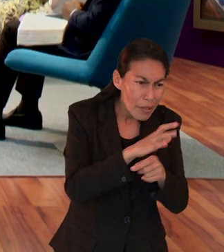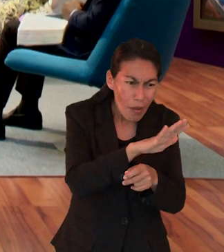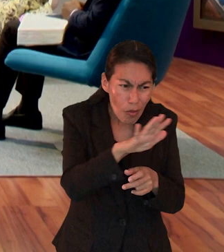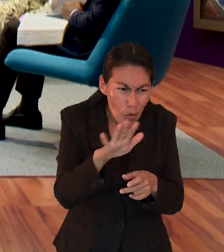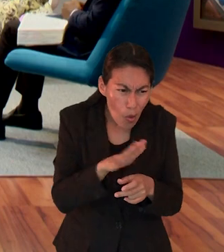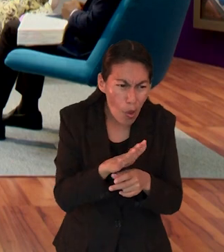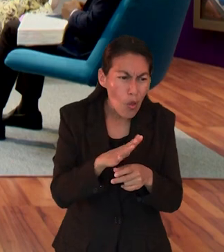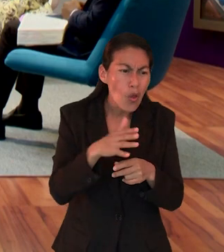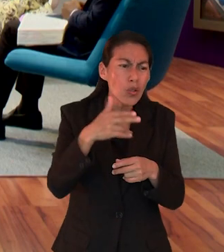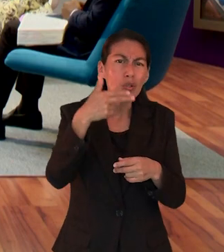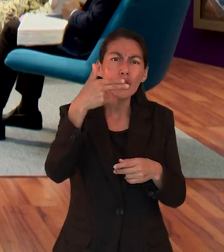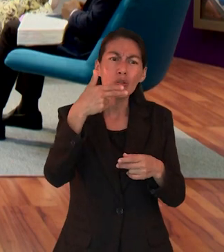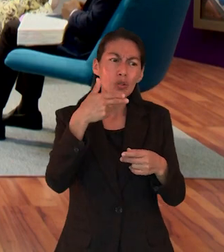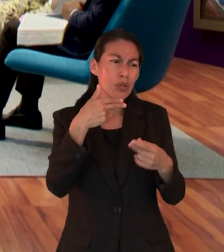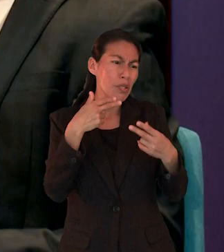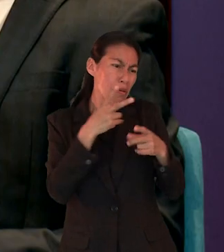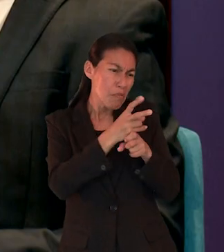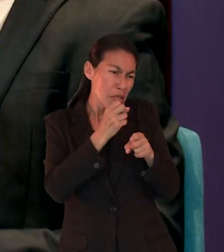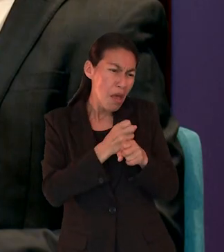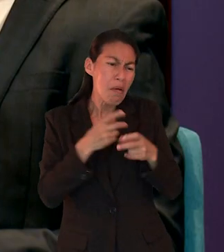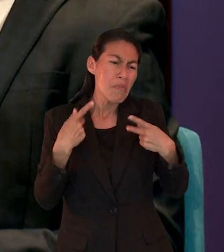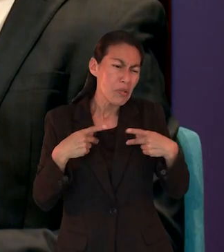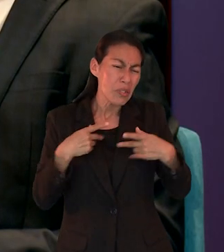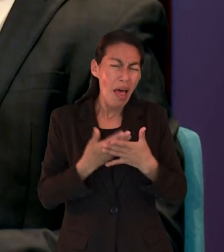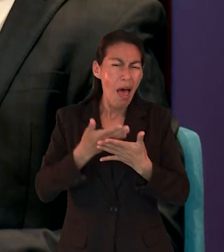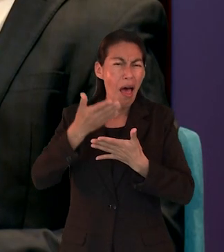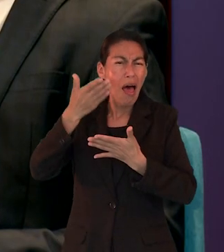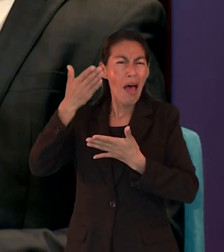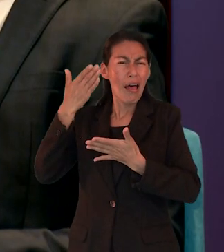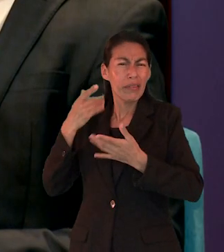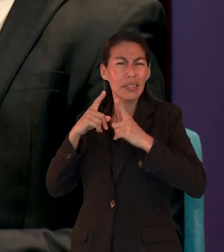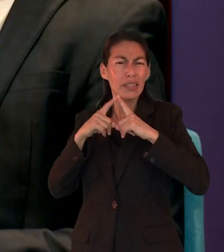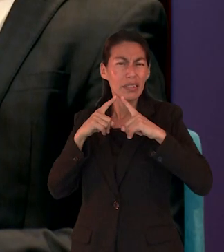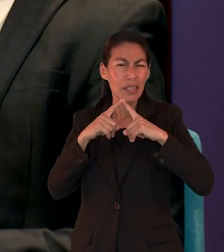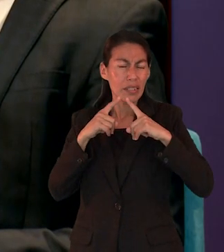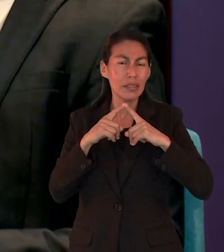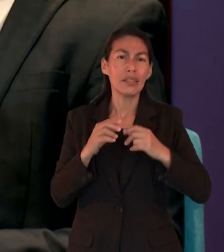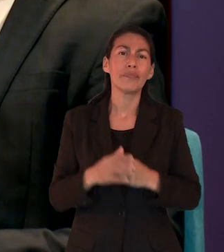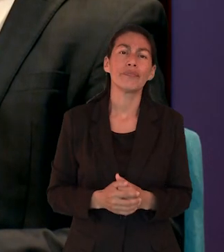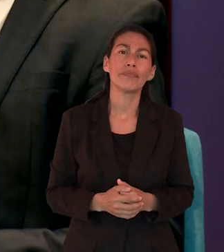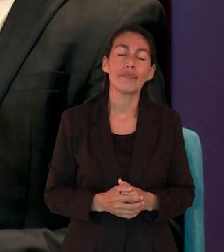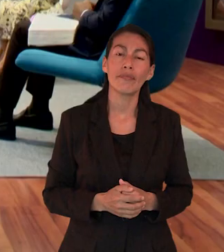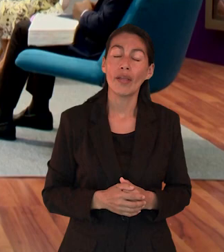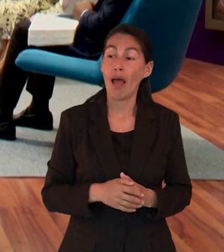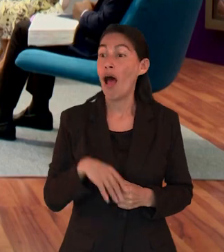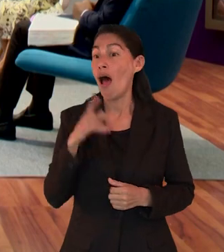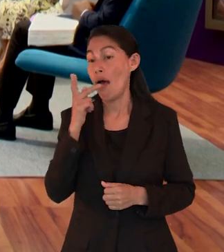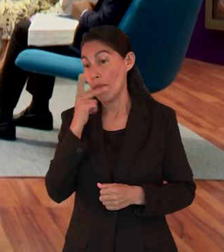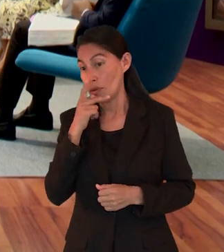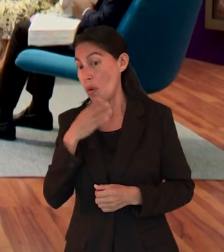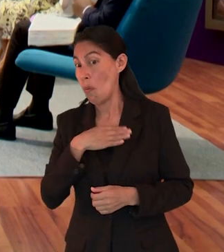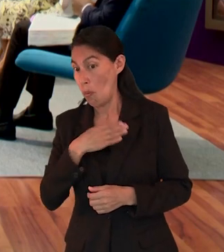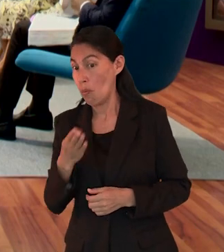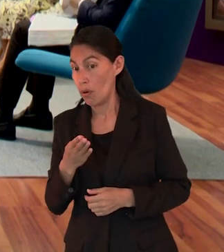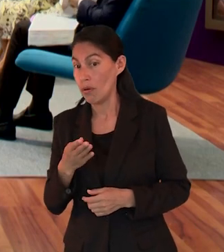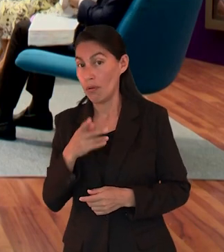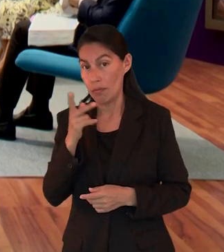a la audiencia para que fueran hospitalarios, sobre todo en la iglesia primitiva?